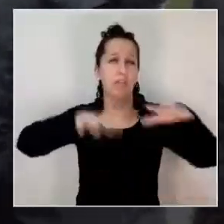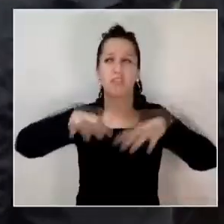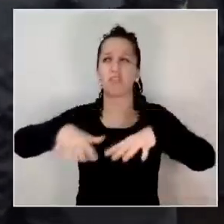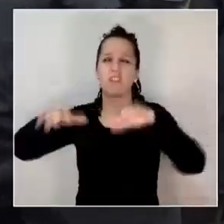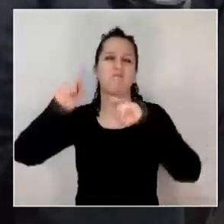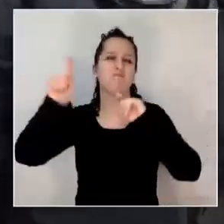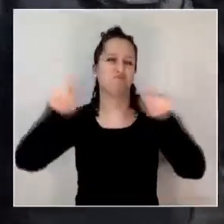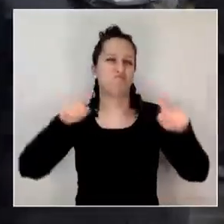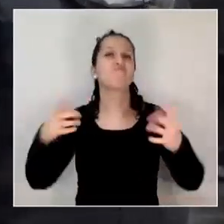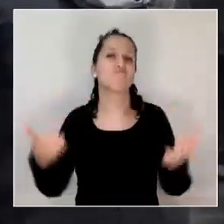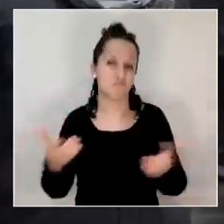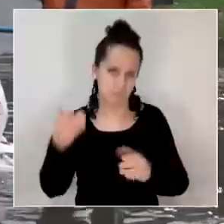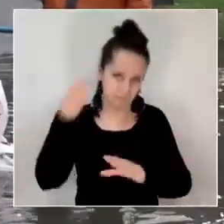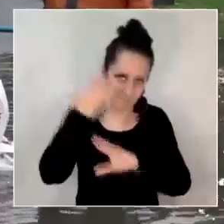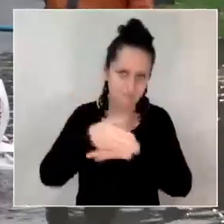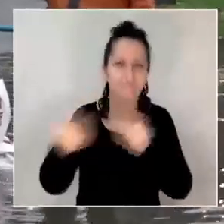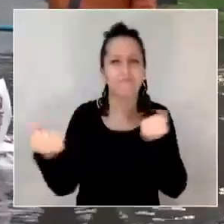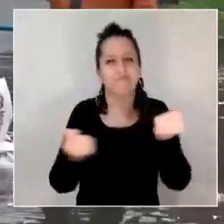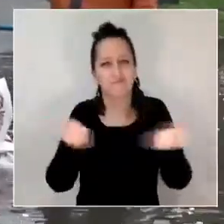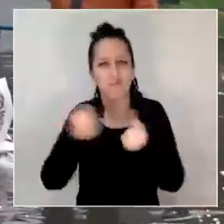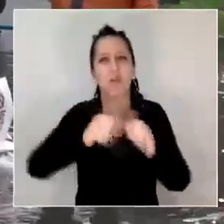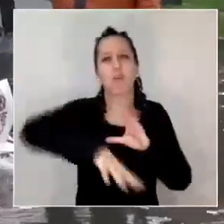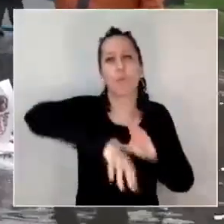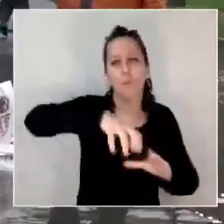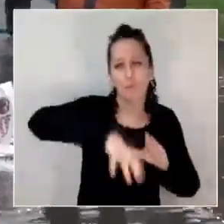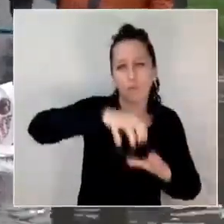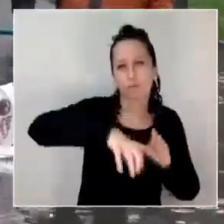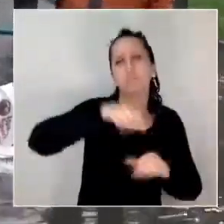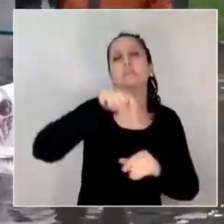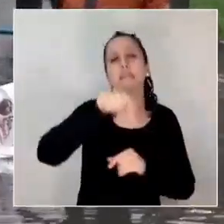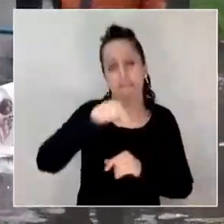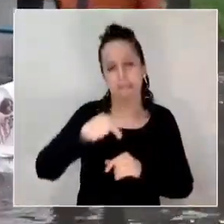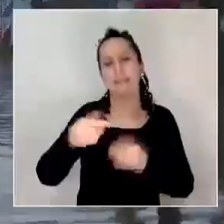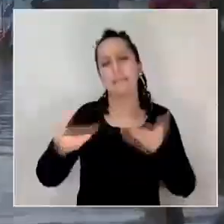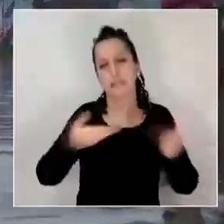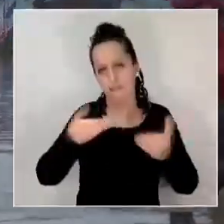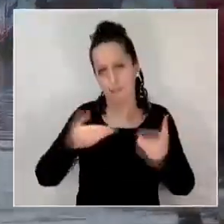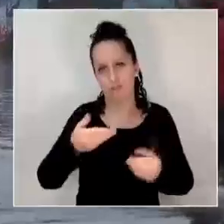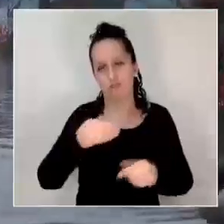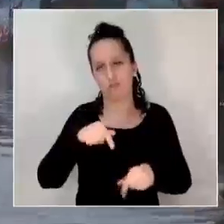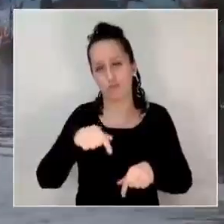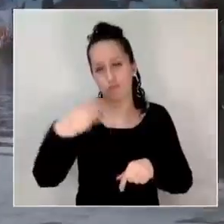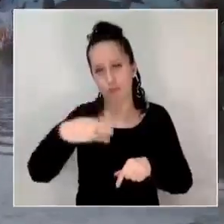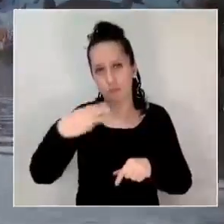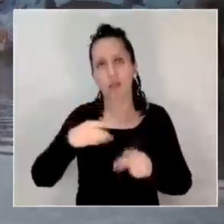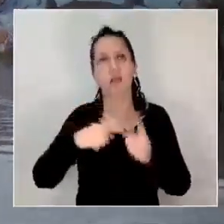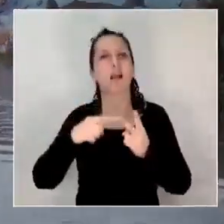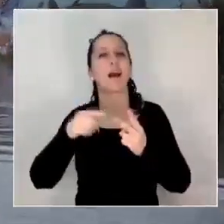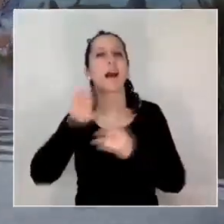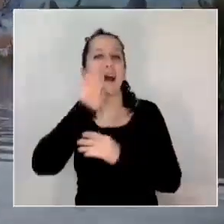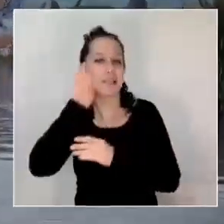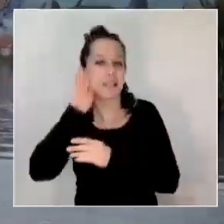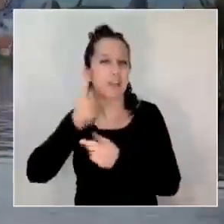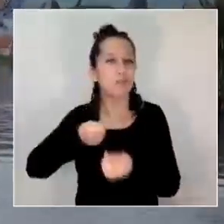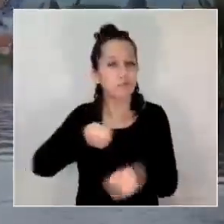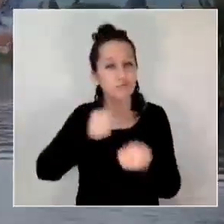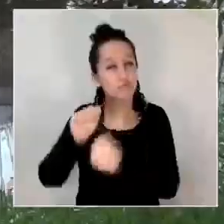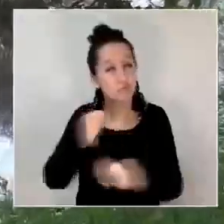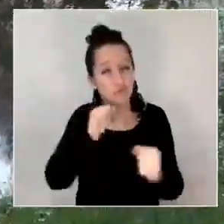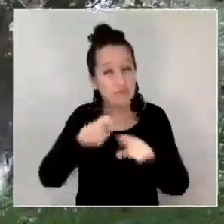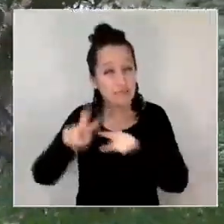que fueron abordados por equipos de motobombas de la Unidad de Servicios a la Comunidad y Dirección de Aseo Yornato.